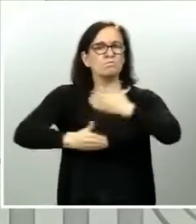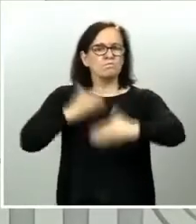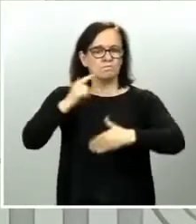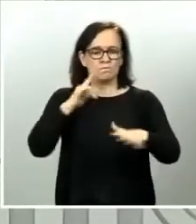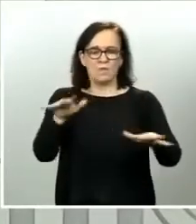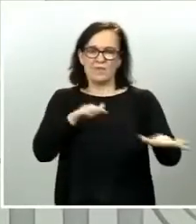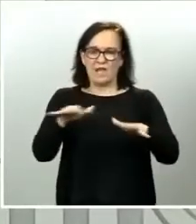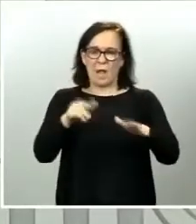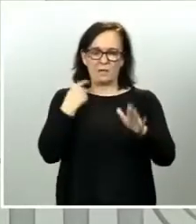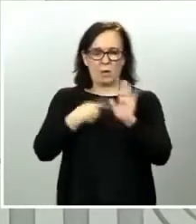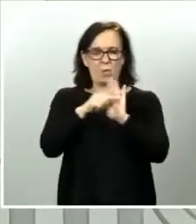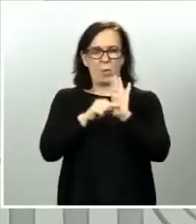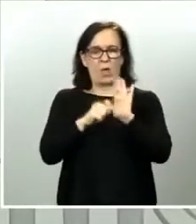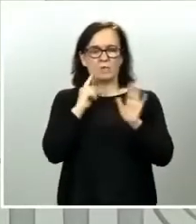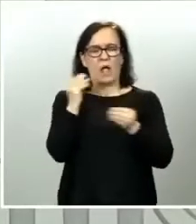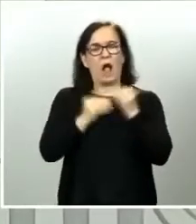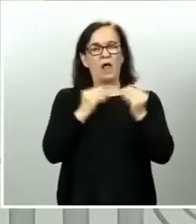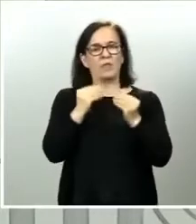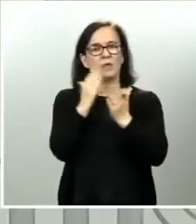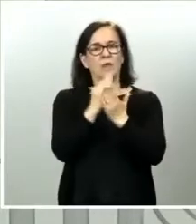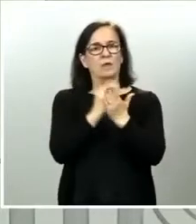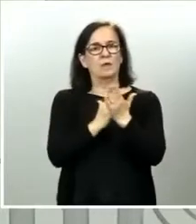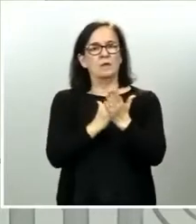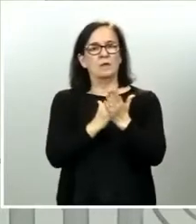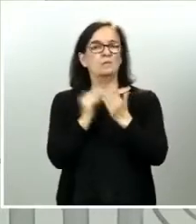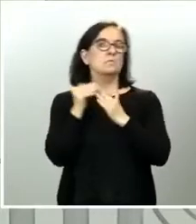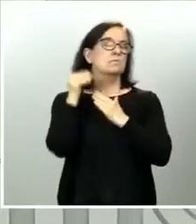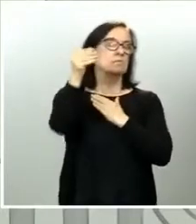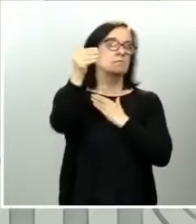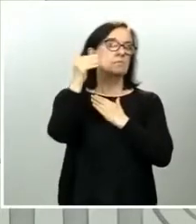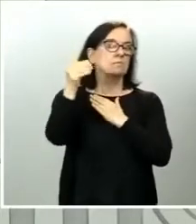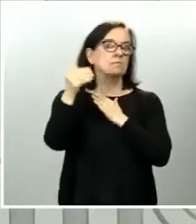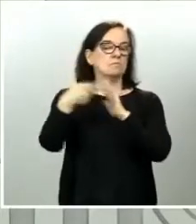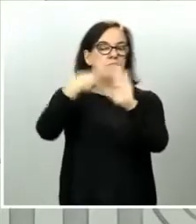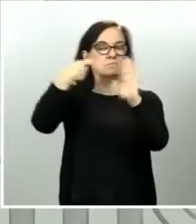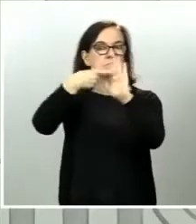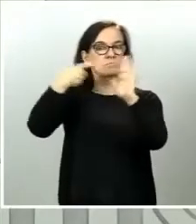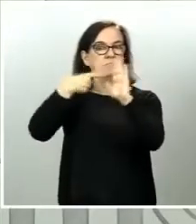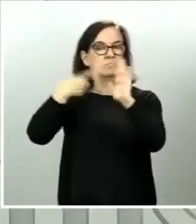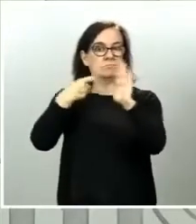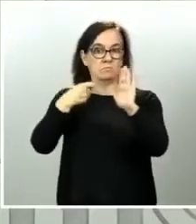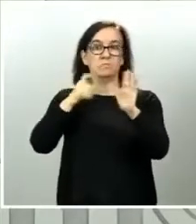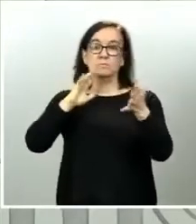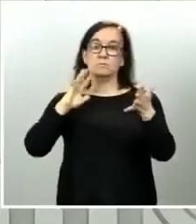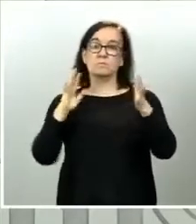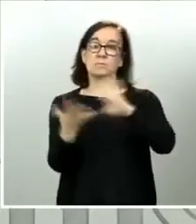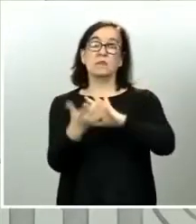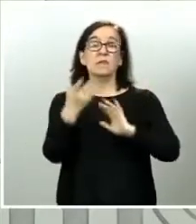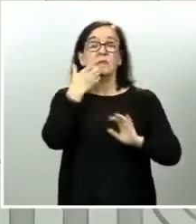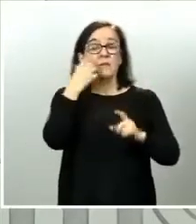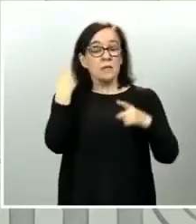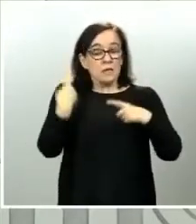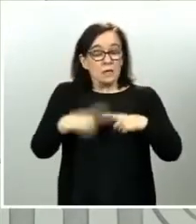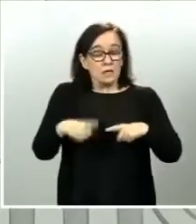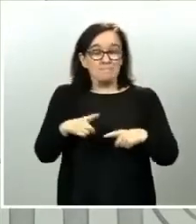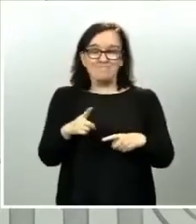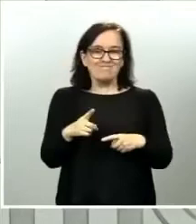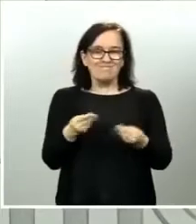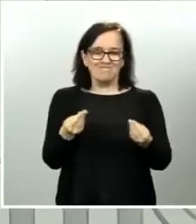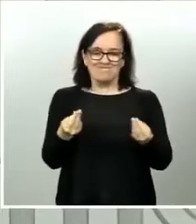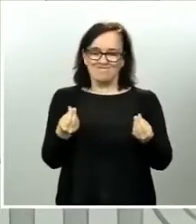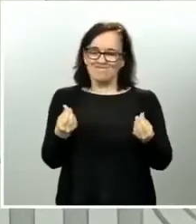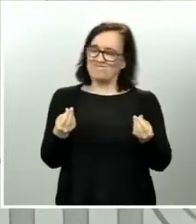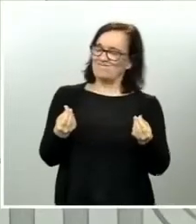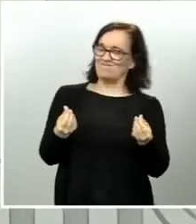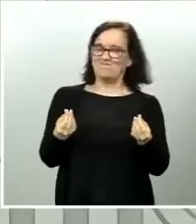un horizonte de desescalada, de transición, si las cosas no van como tienen que